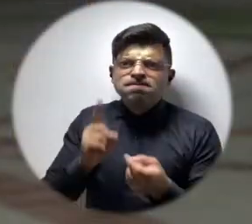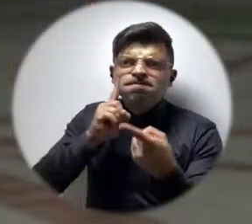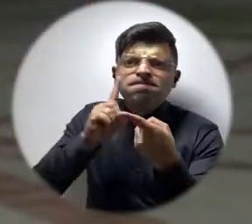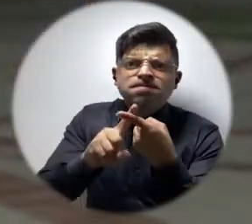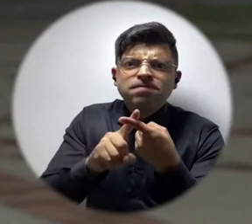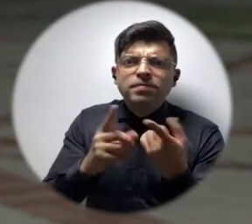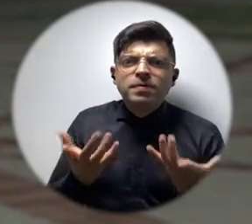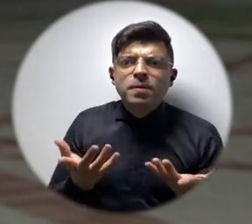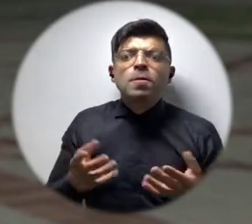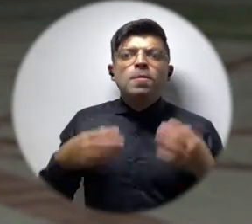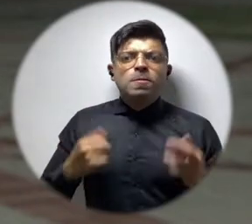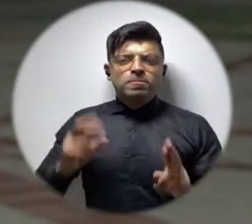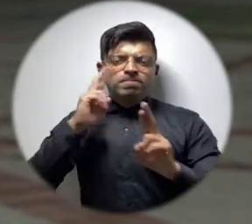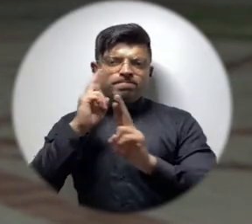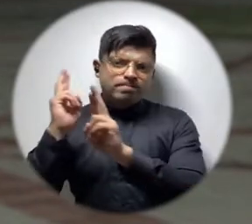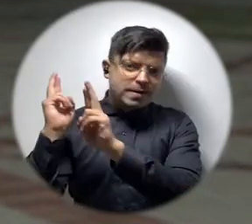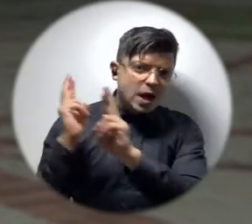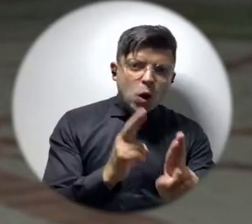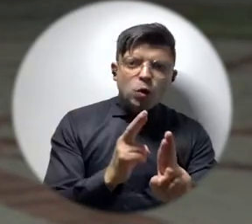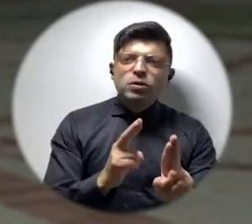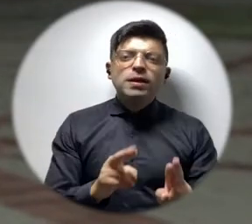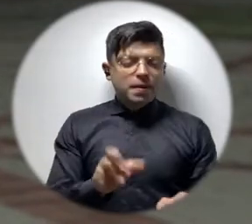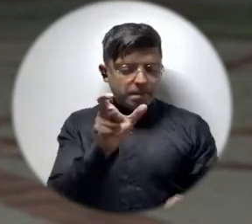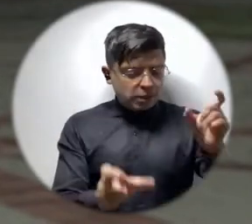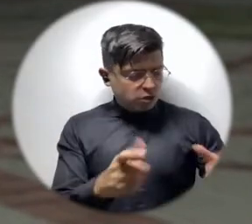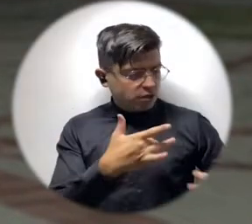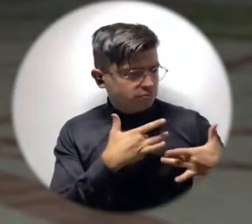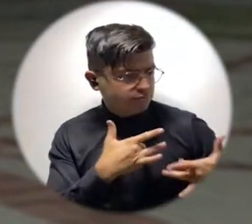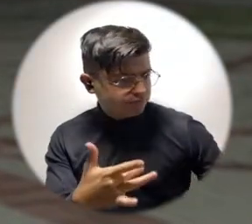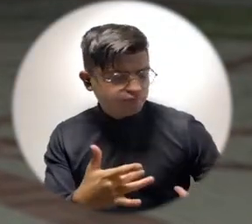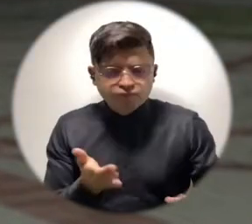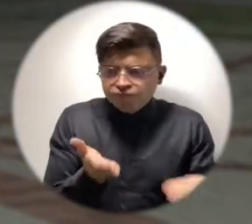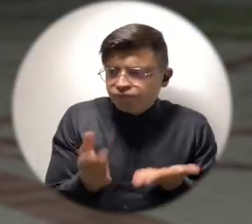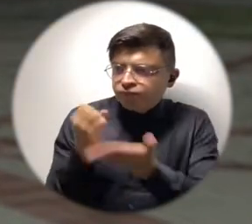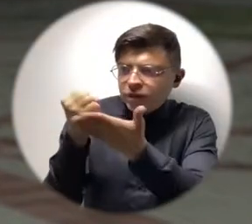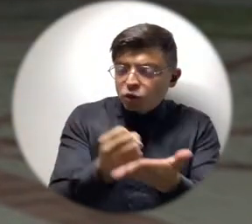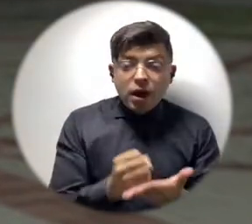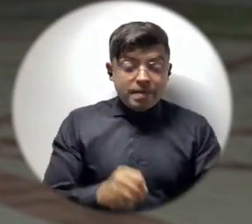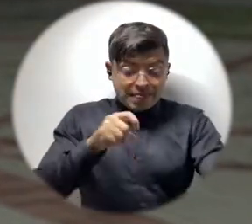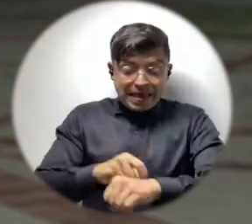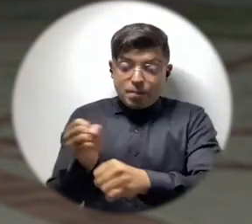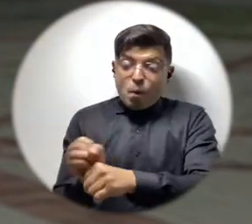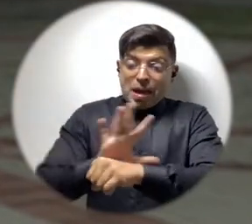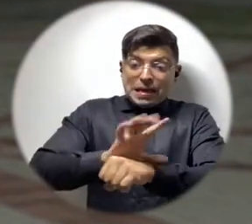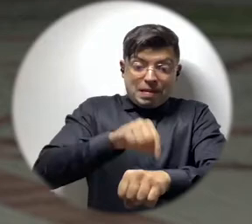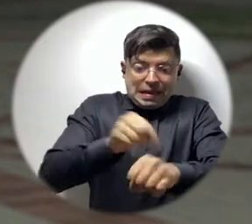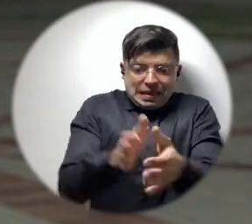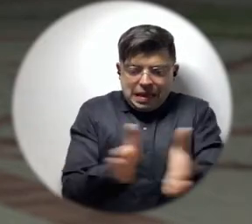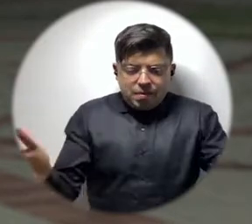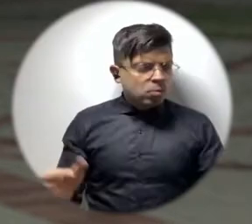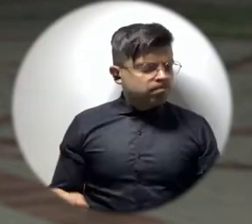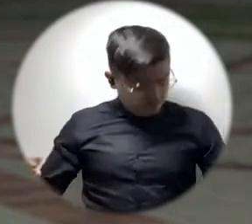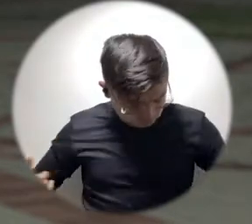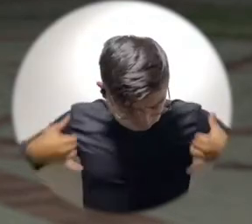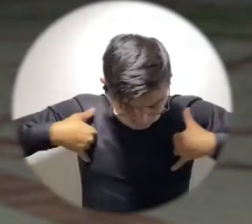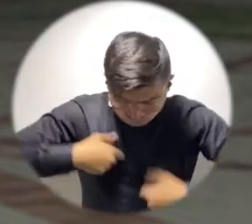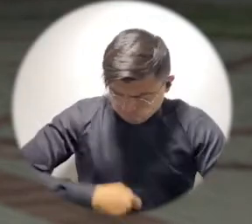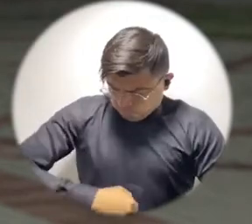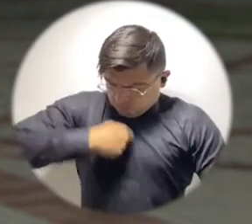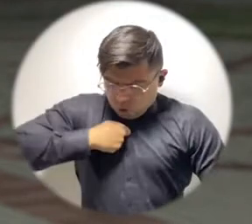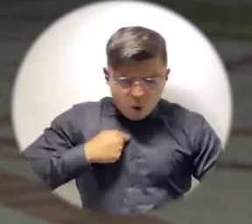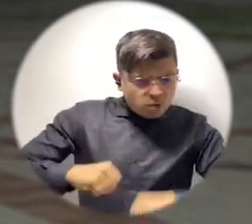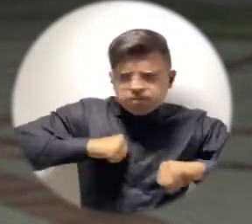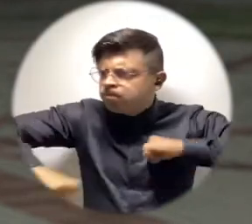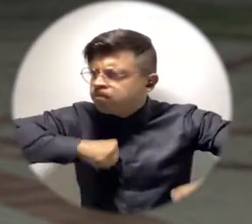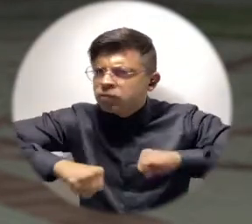La actividad de hoy tuvo como objetivo reconocer a los voluntarios que durante el tiempo de pandemia